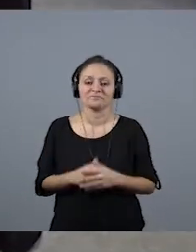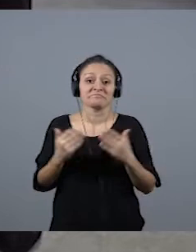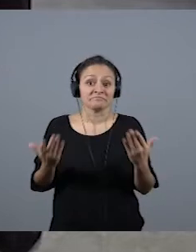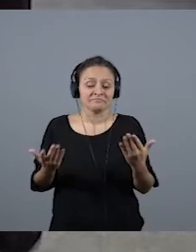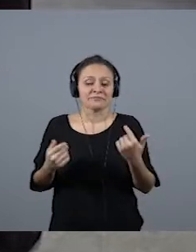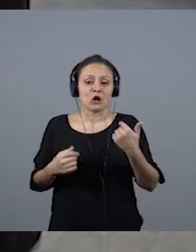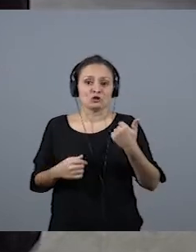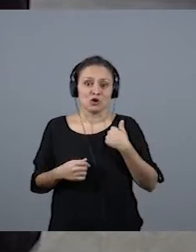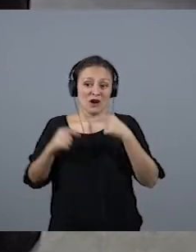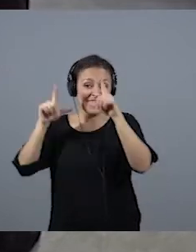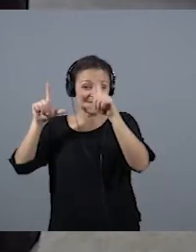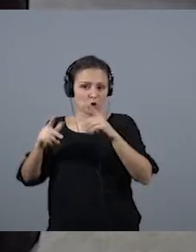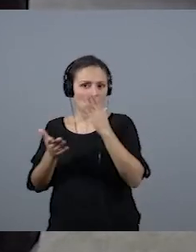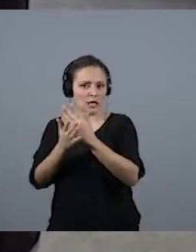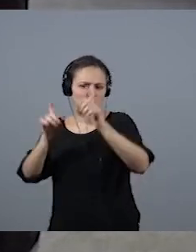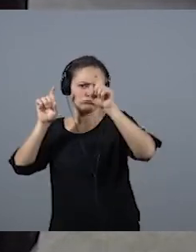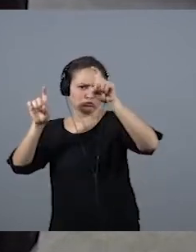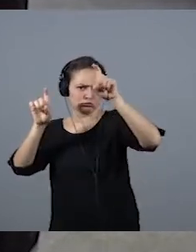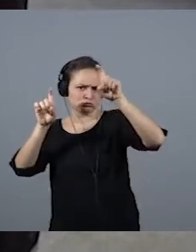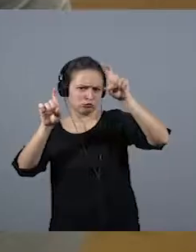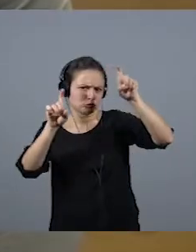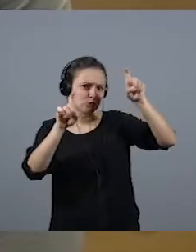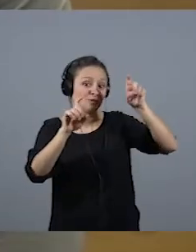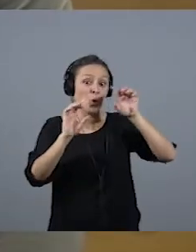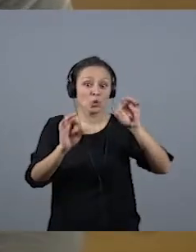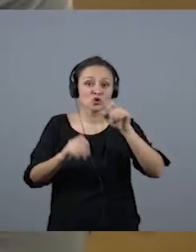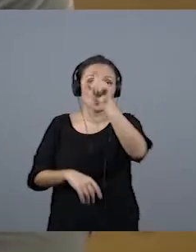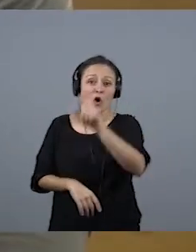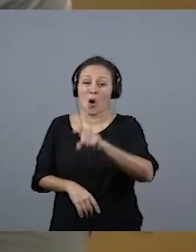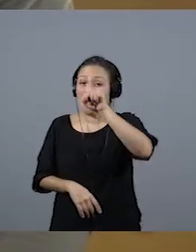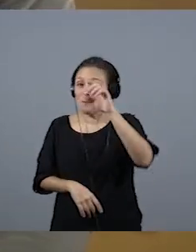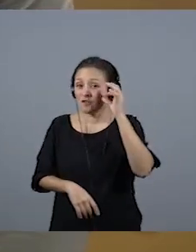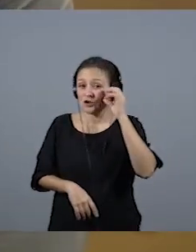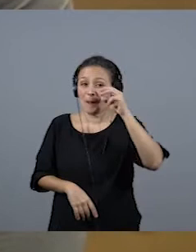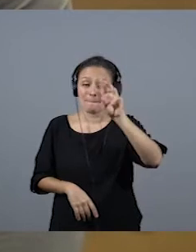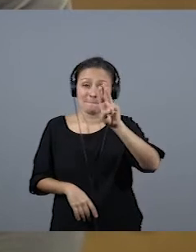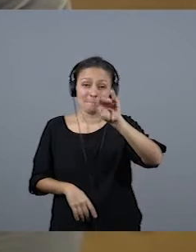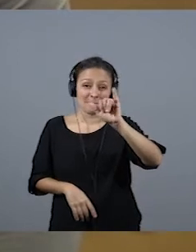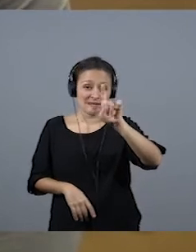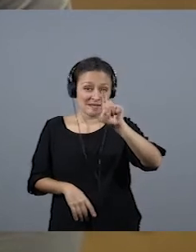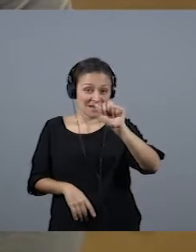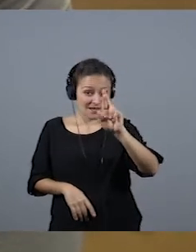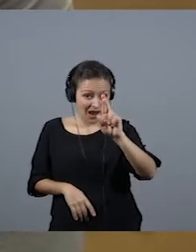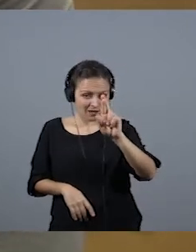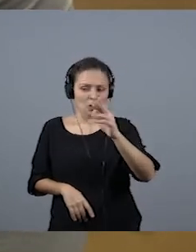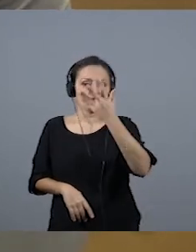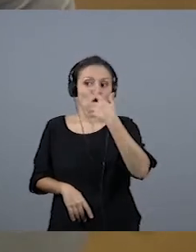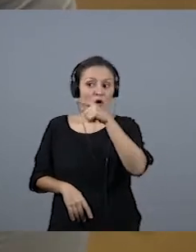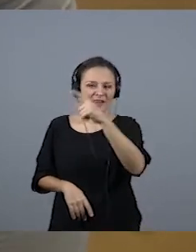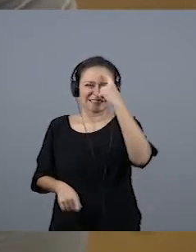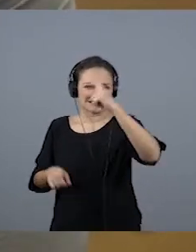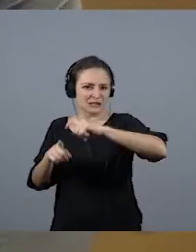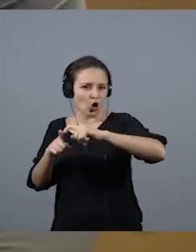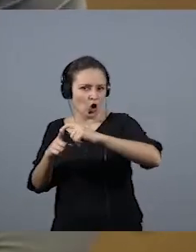clases en la licenciatura, conozco a la profesora Pilar Matud, que es de psicología.